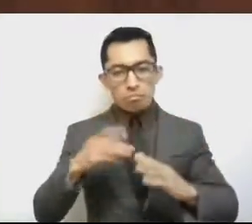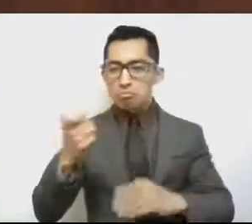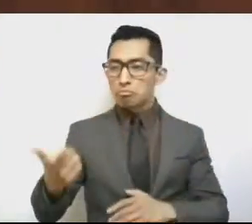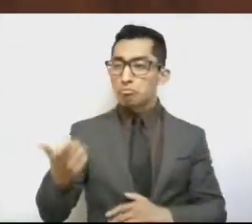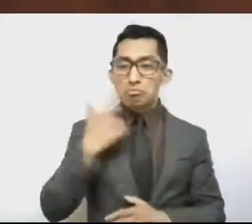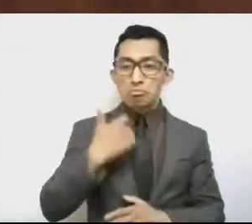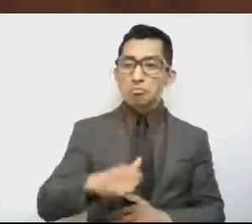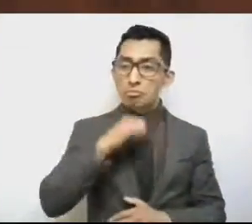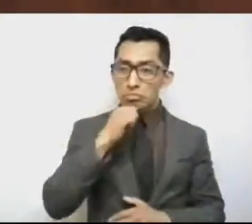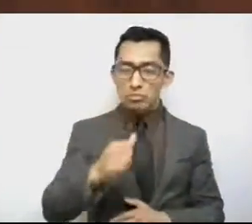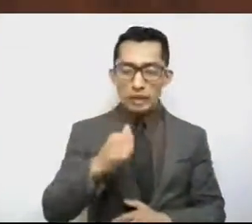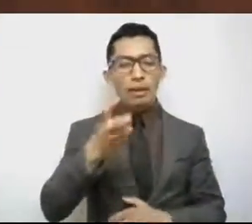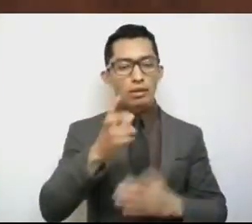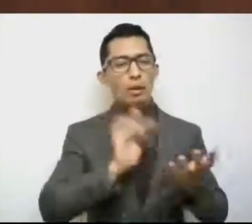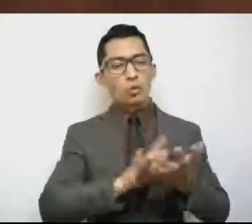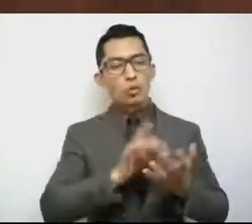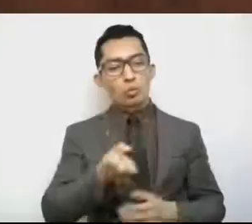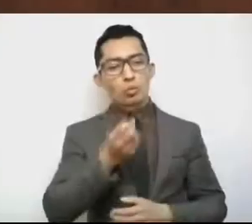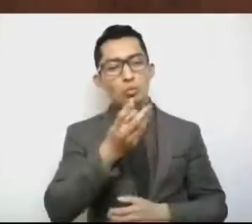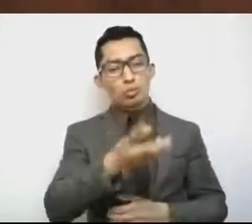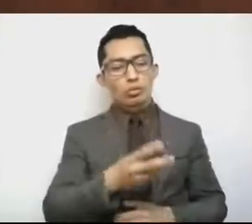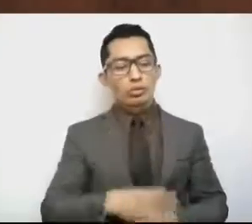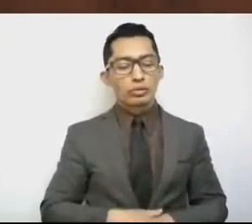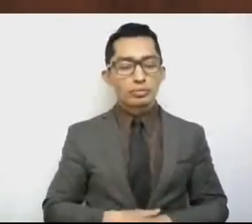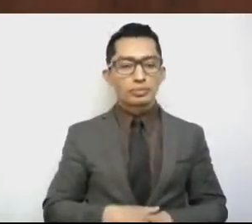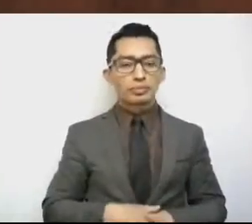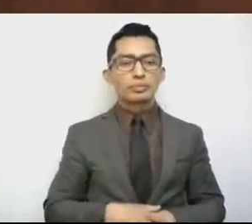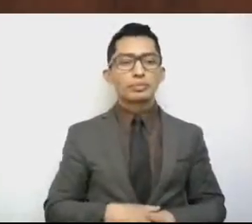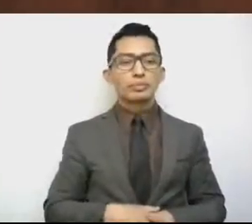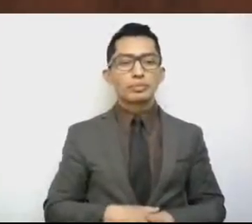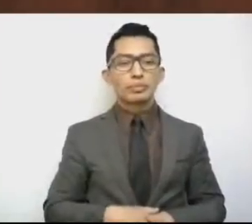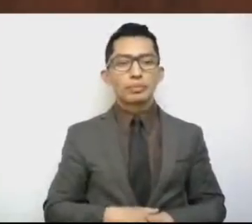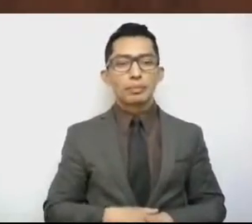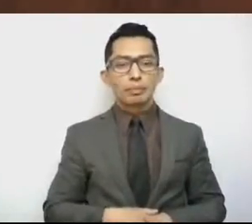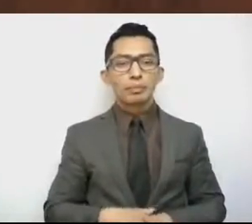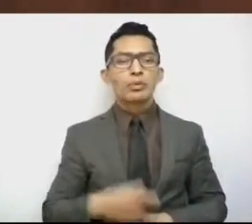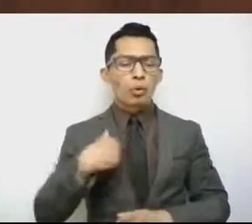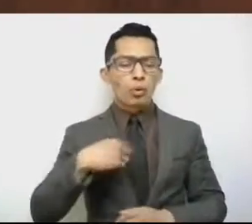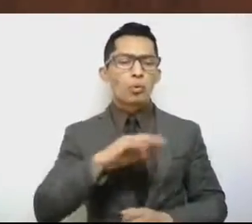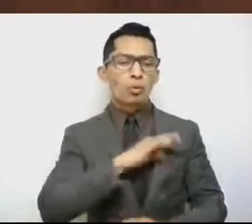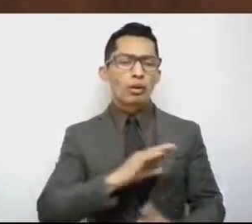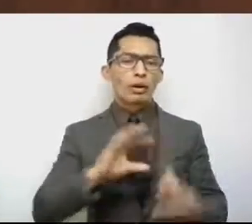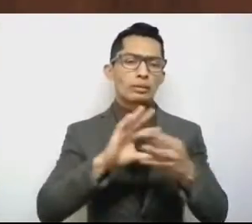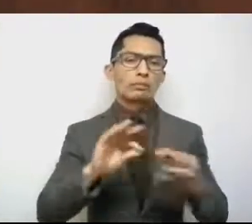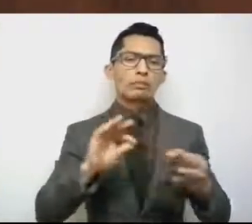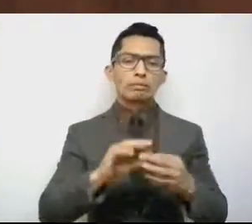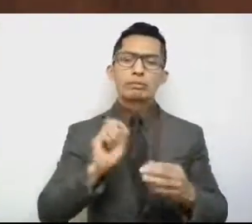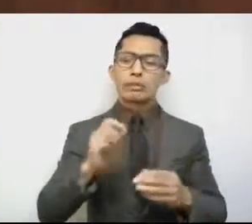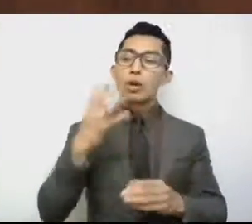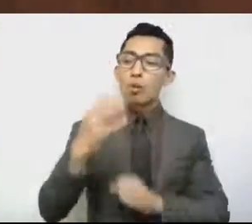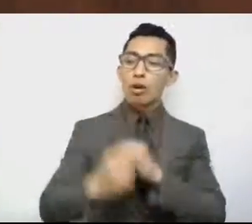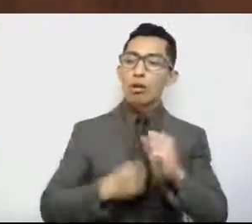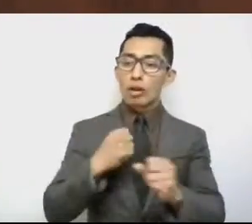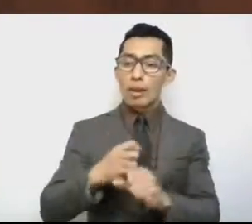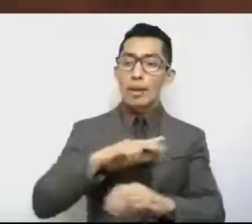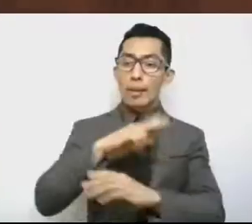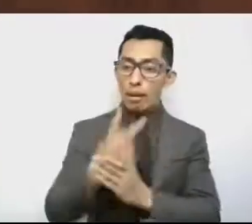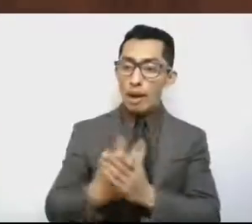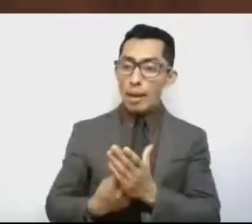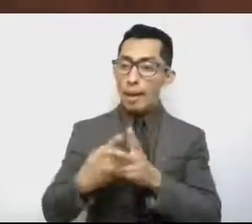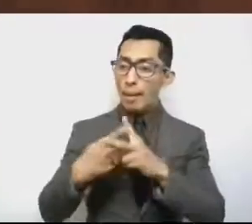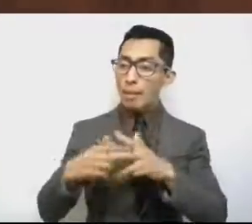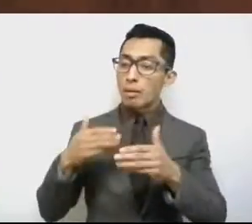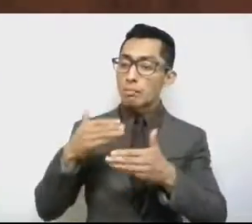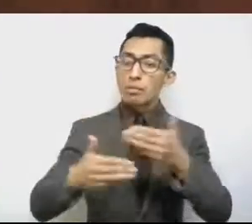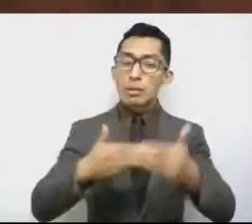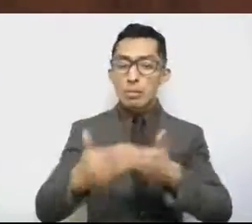por ello. Al respecto, puedo destacar que en cuatro años de este programa han impulsado los